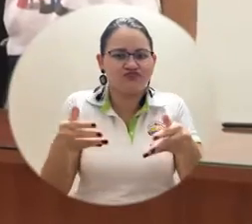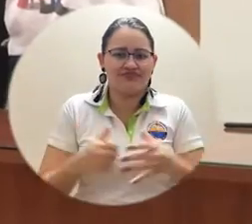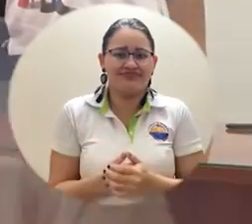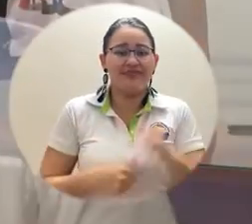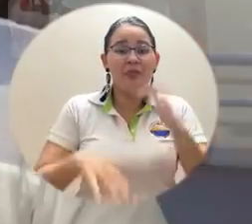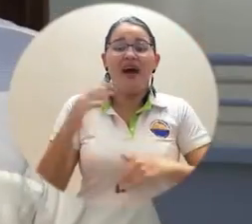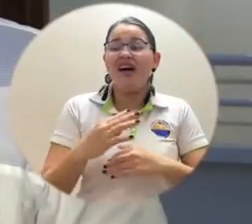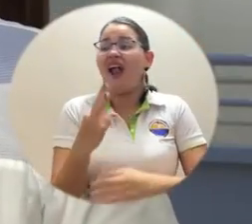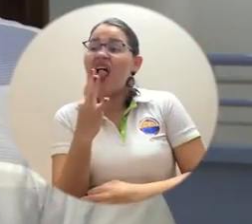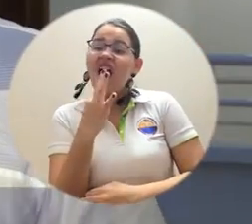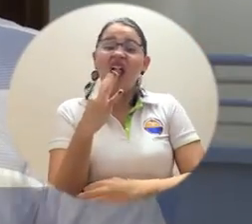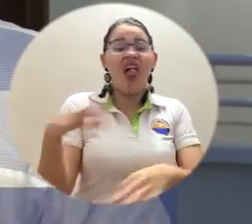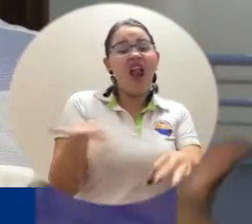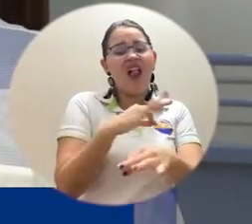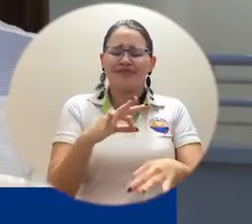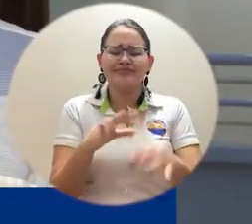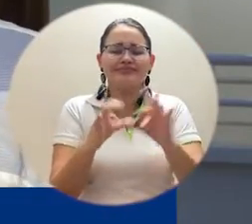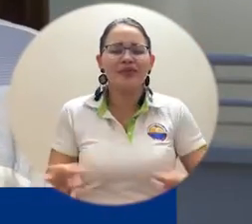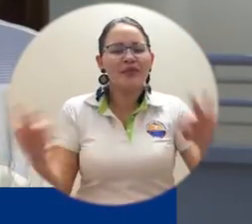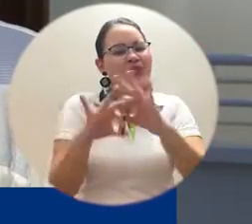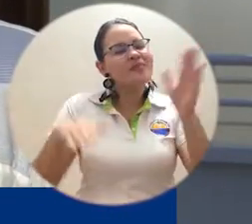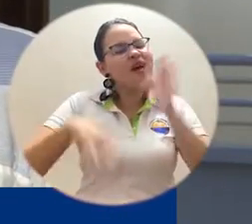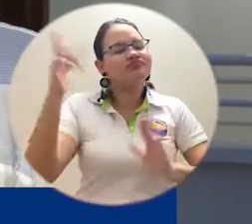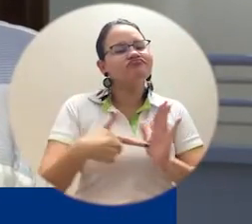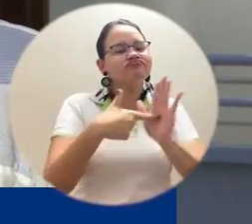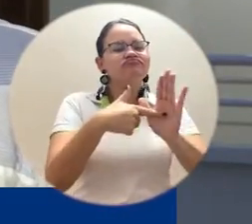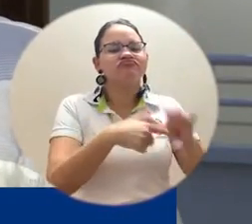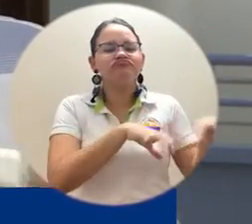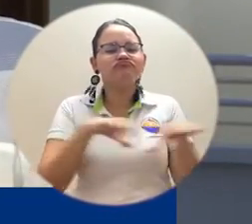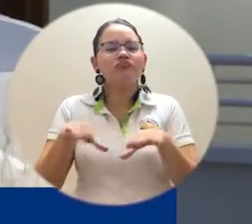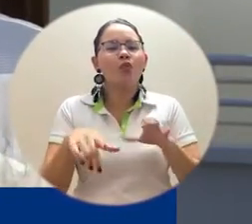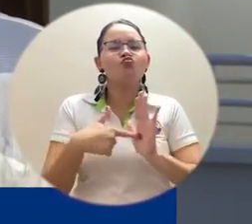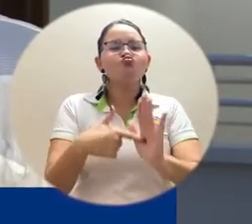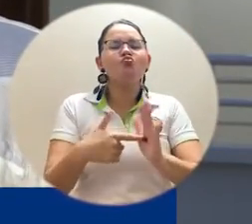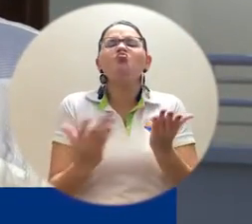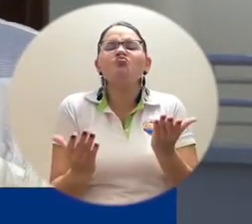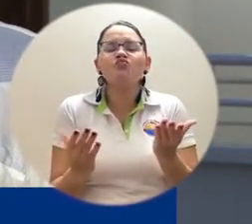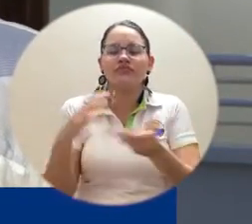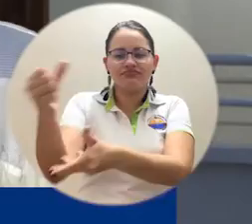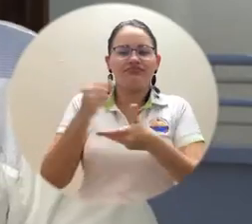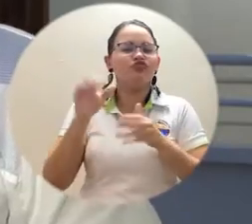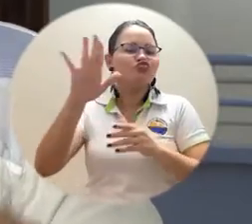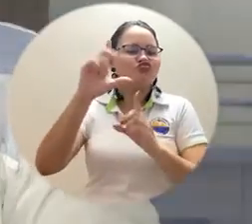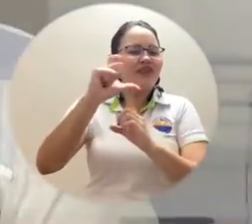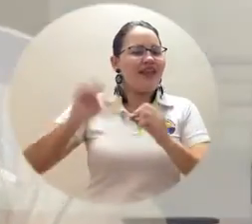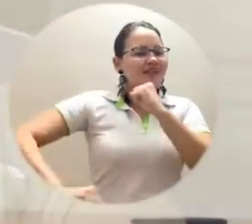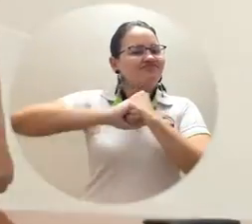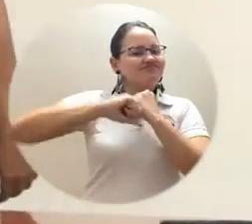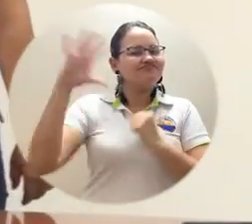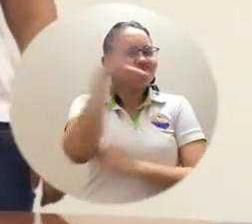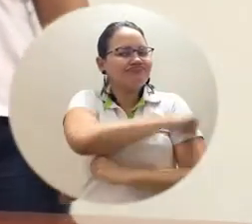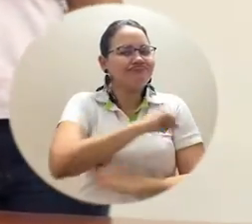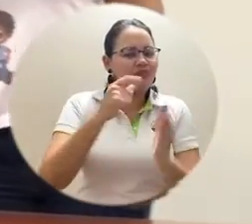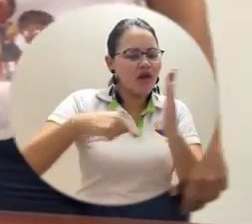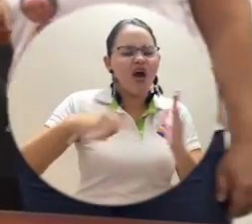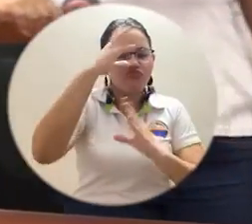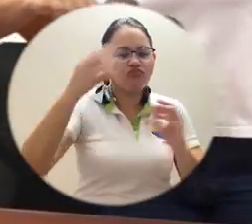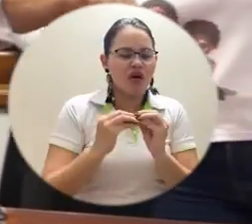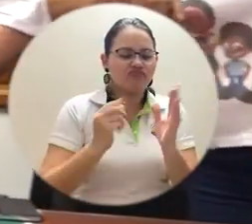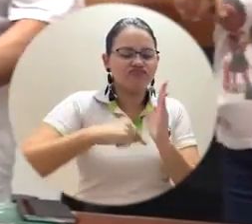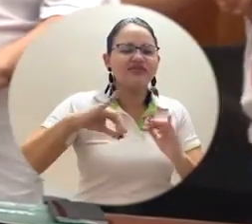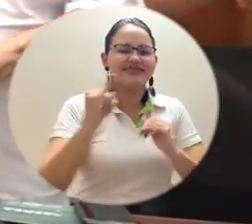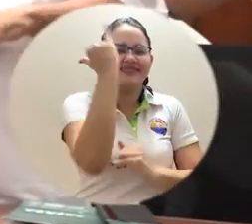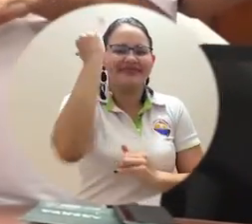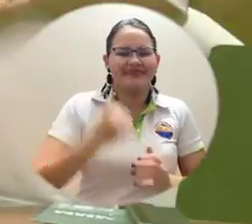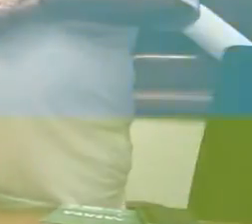menos discursos y más recursos, y creo que aquí con Ciénaga nos dimos cuenta, cuando existe ese compromiso, pues simplemente se manifiesta, se pone por escrito y se